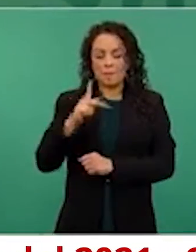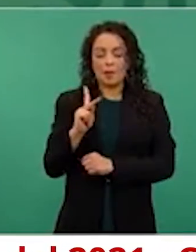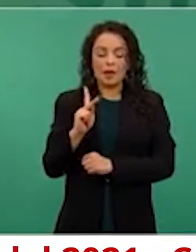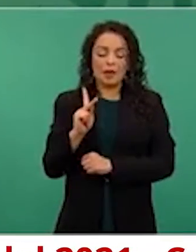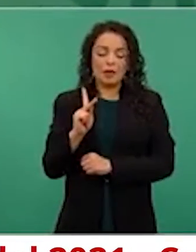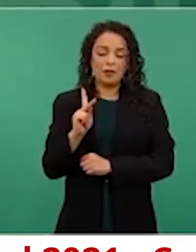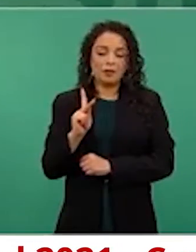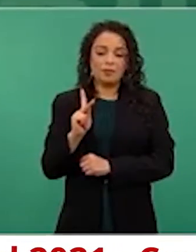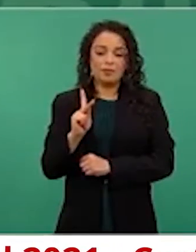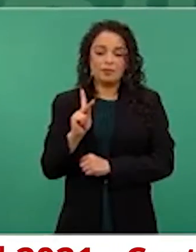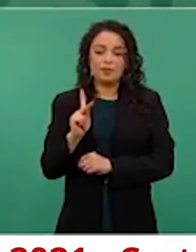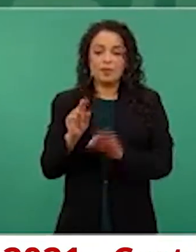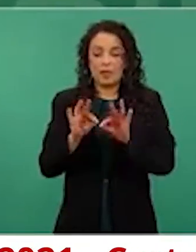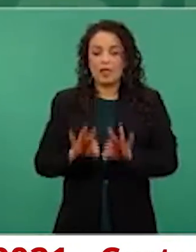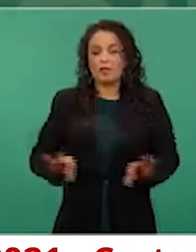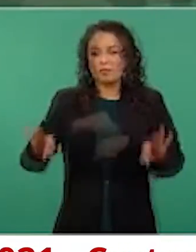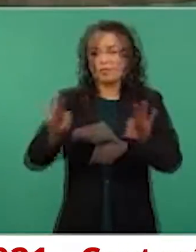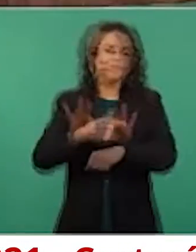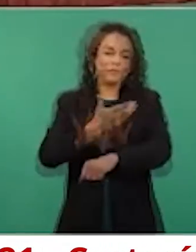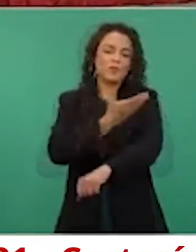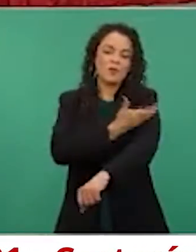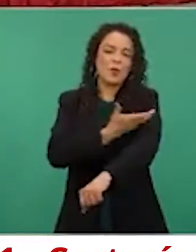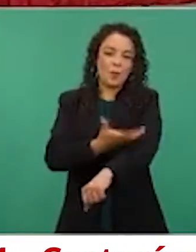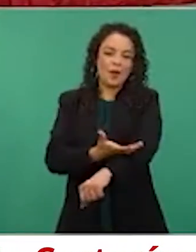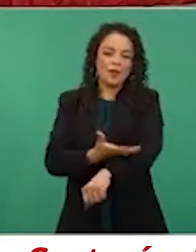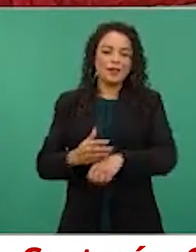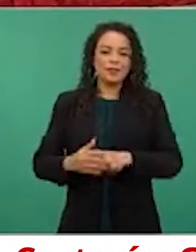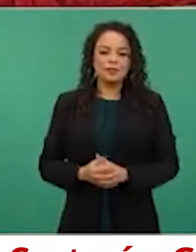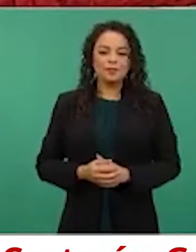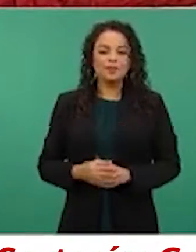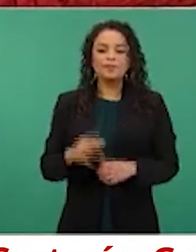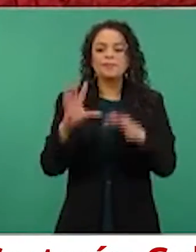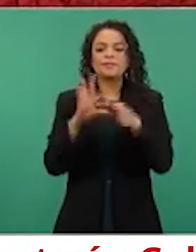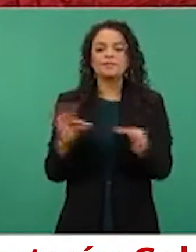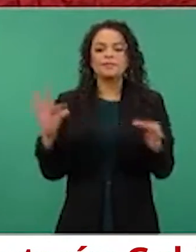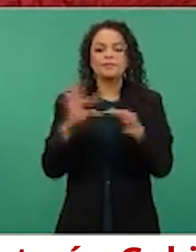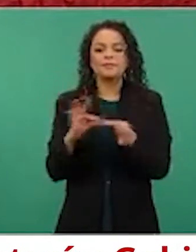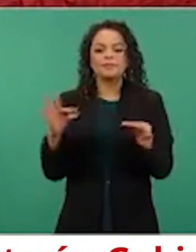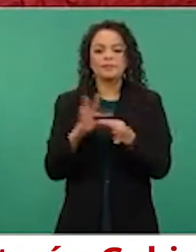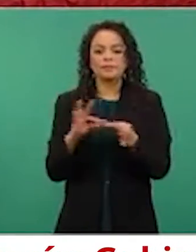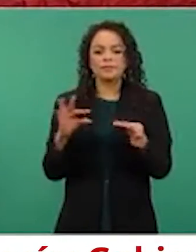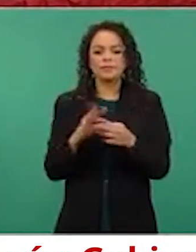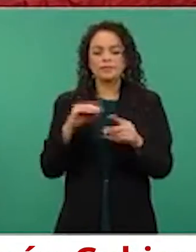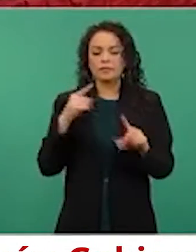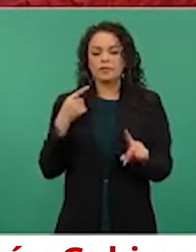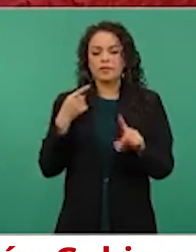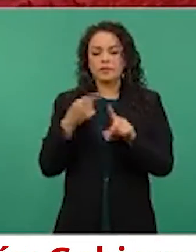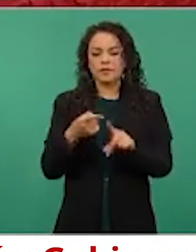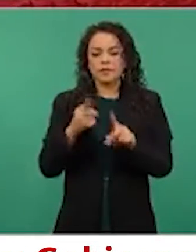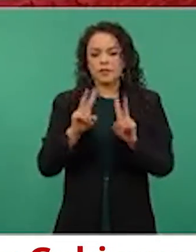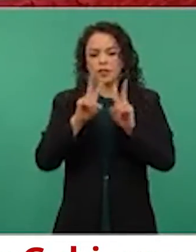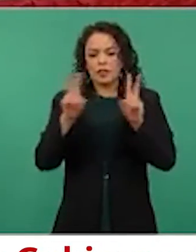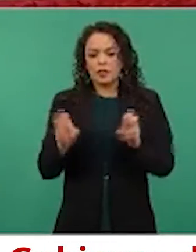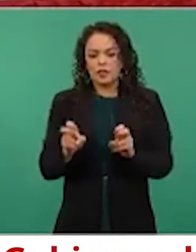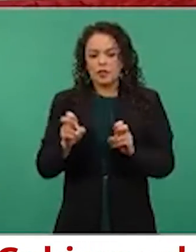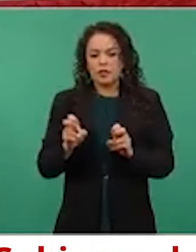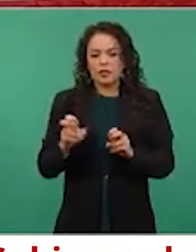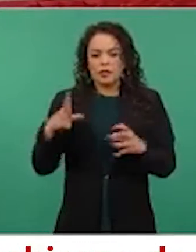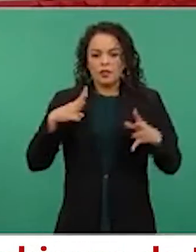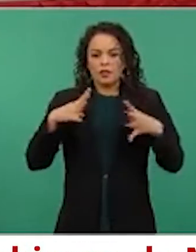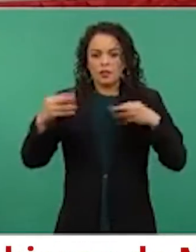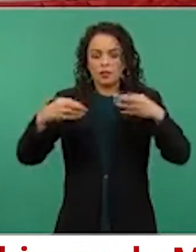significativa. Vamos a comentar sobre la situación que guarda la epidemia, en general noticias